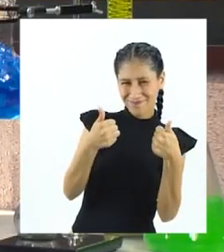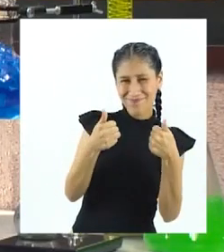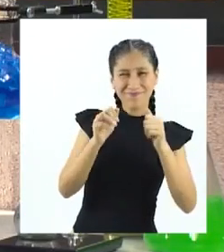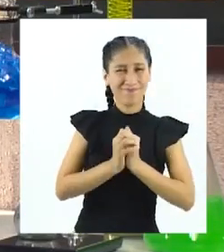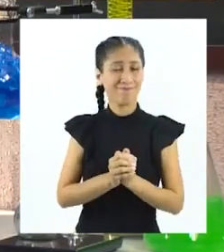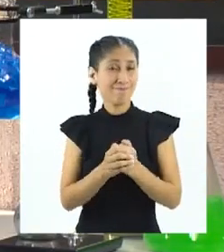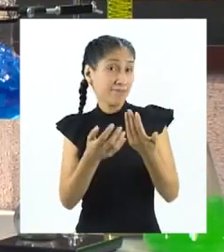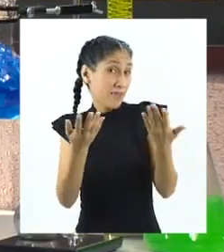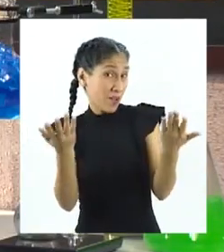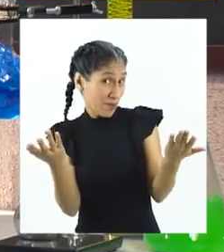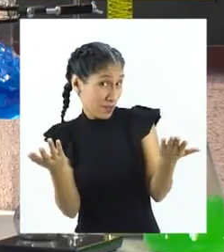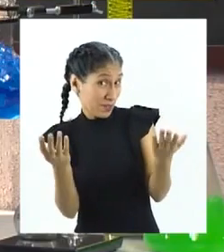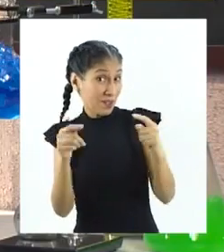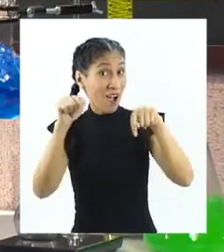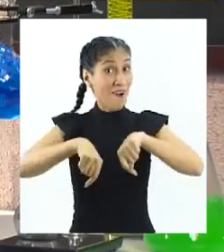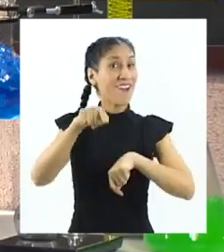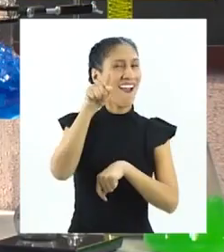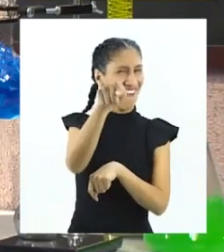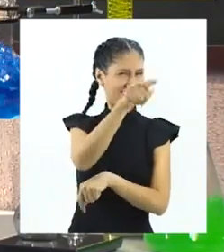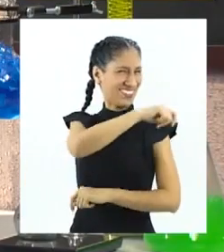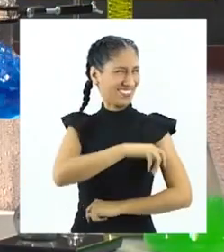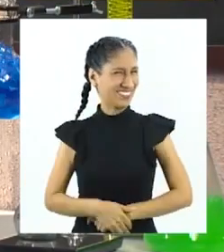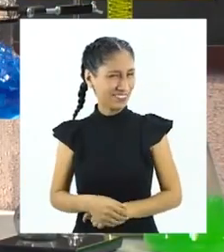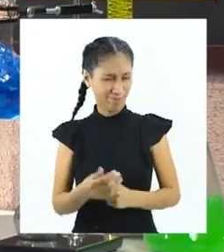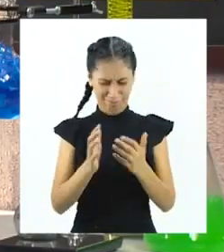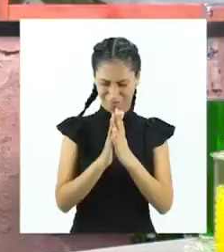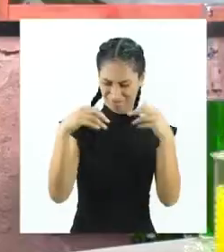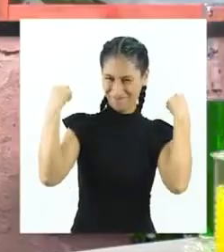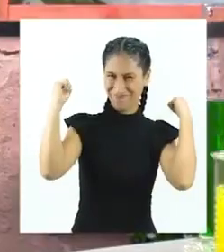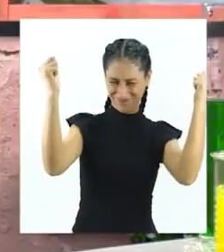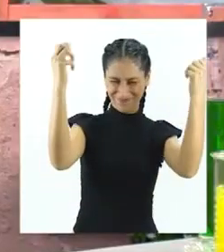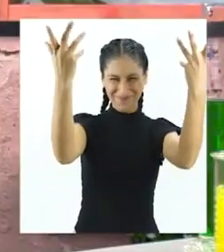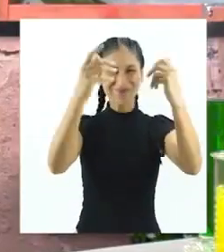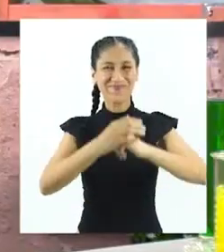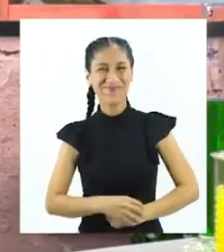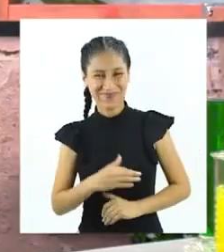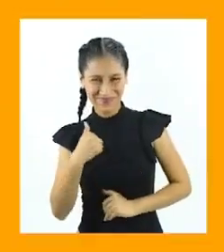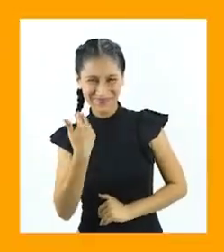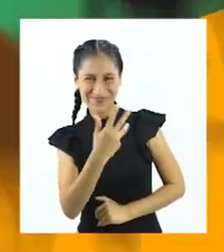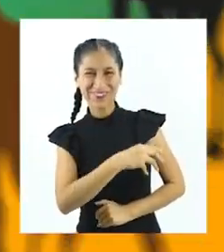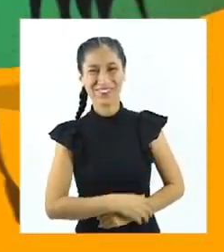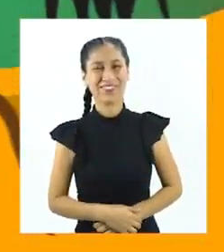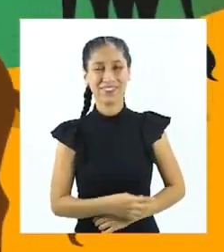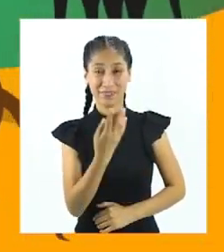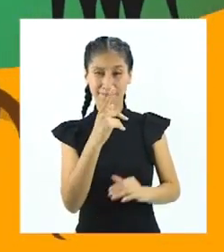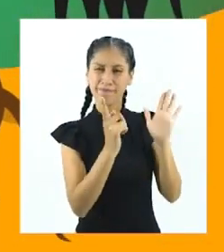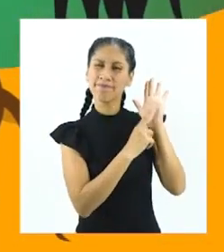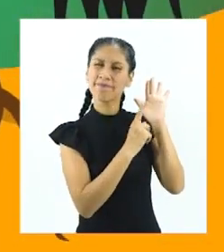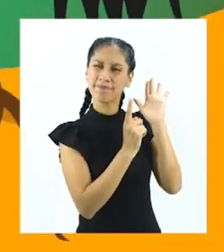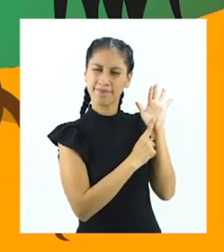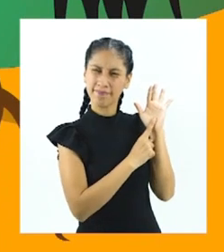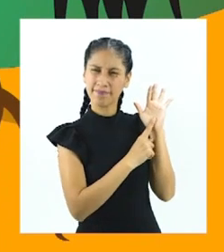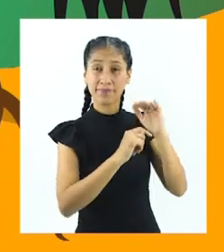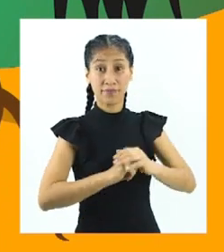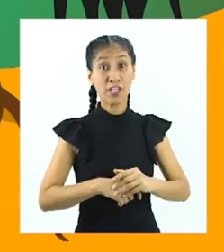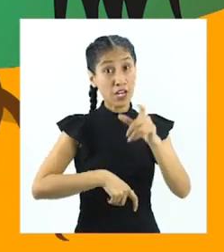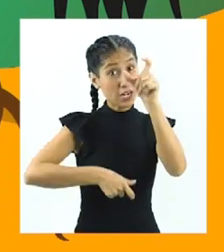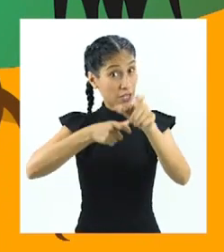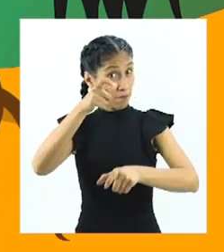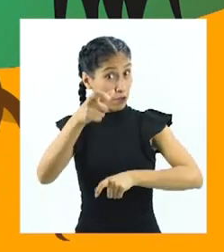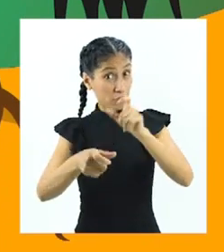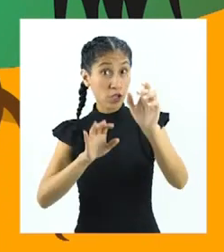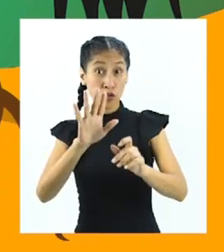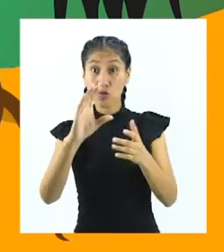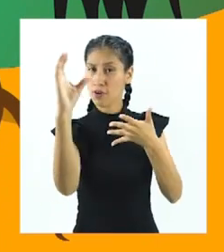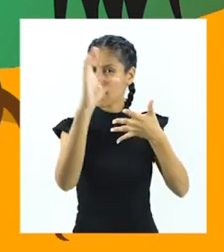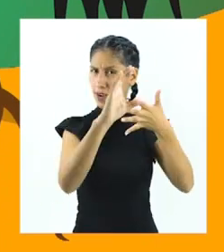¿Y qué tal si te ponemos a prueba a ti, Dante? Estoy listísimo, majo. Sobre las características